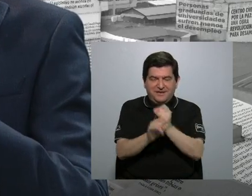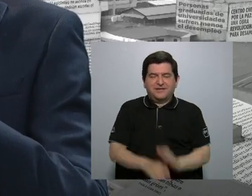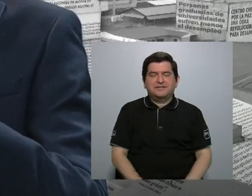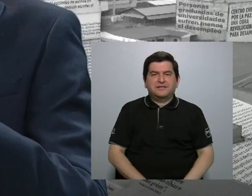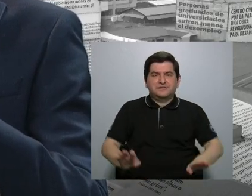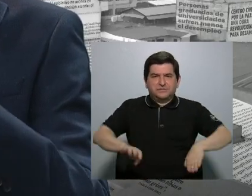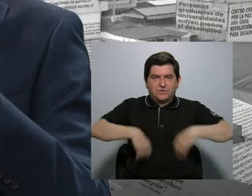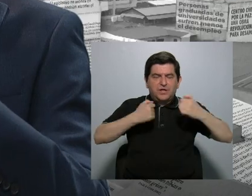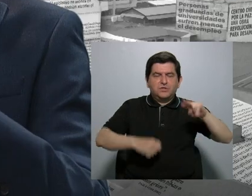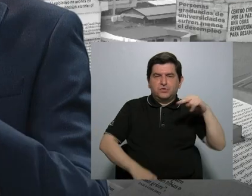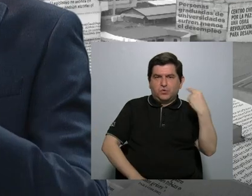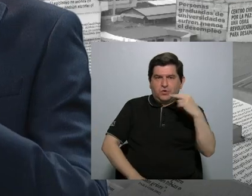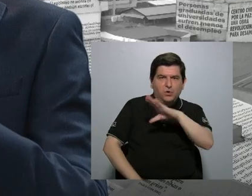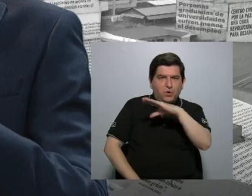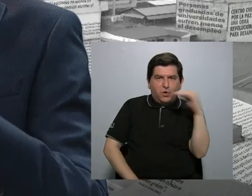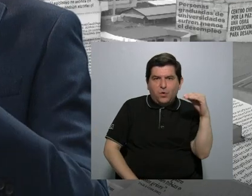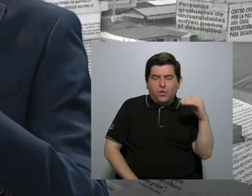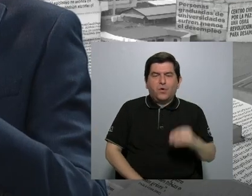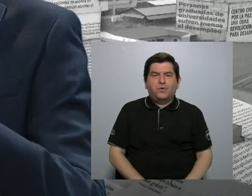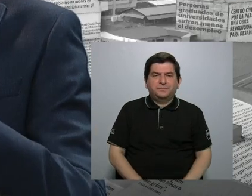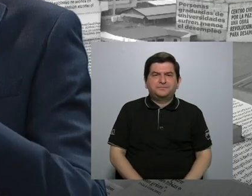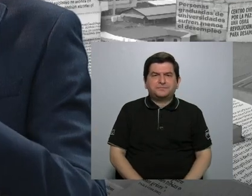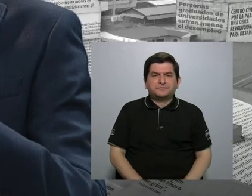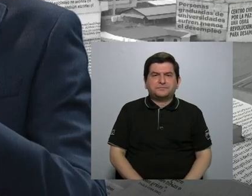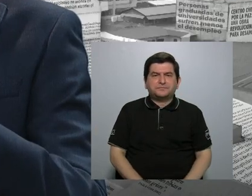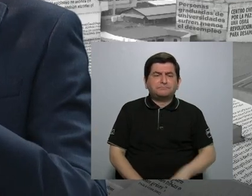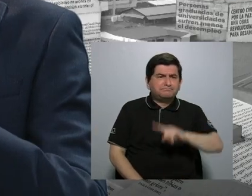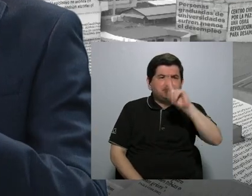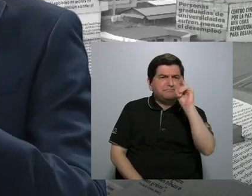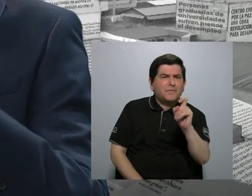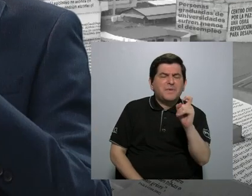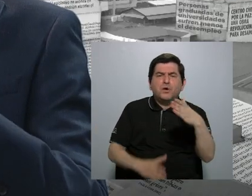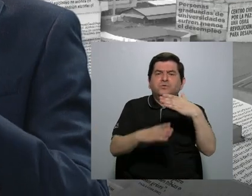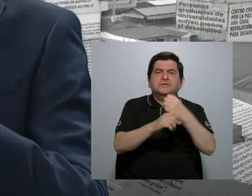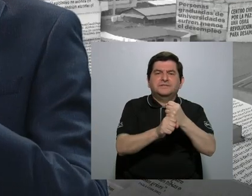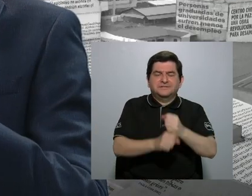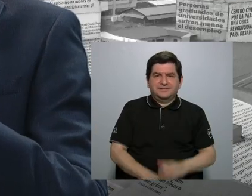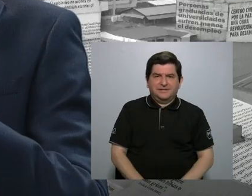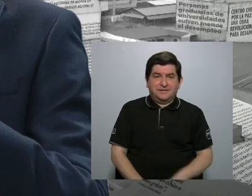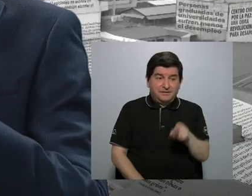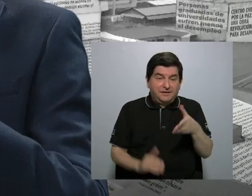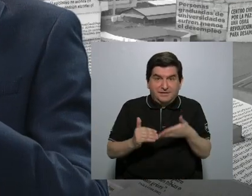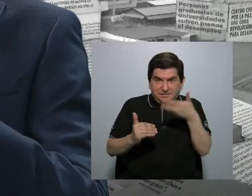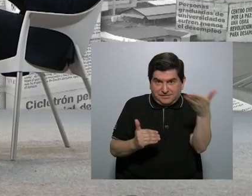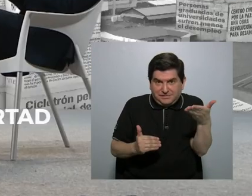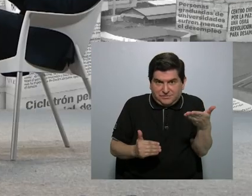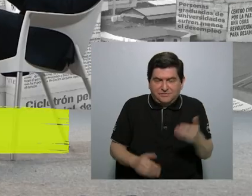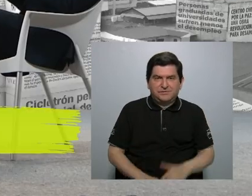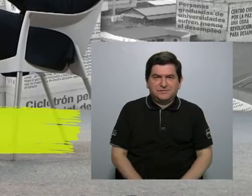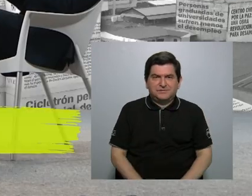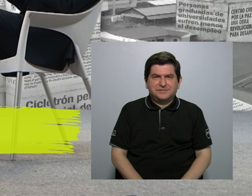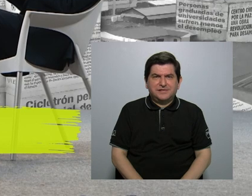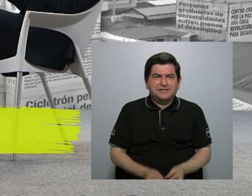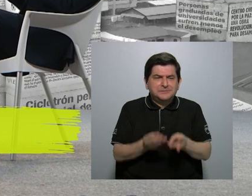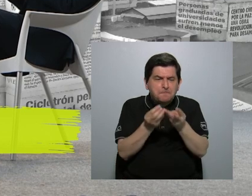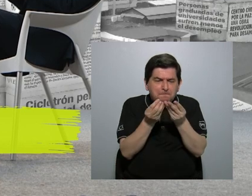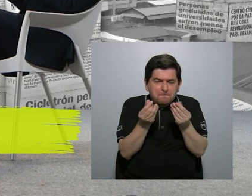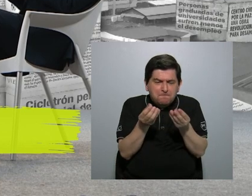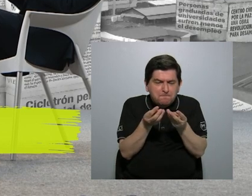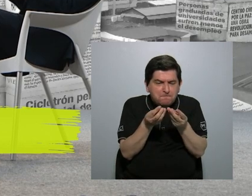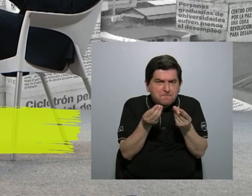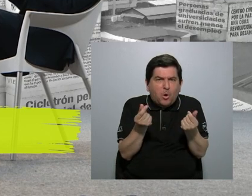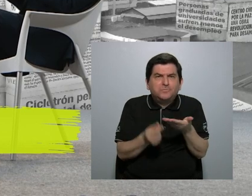una noticia o se les llega a preguntar. Entonces, estos elementos, de una u otra manera, han venido generando